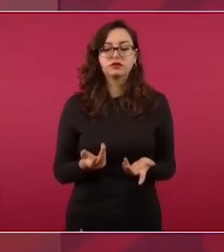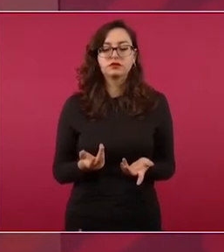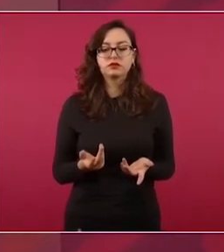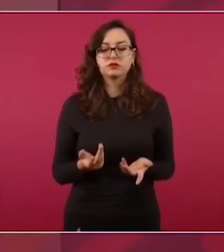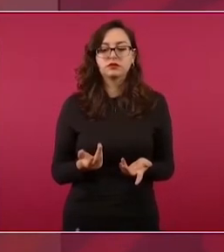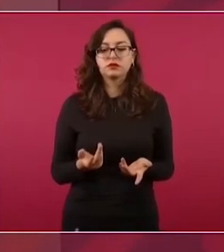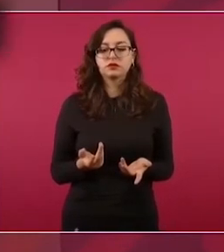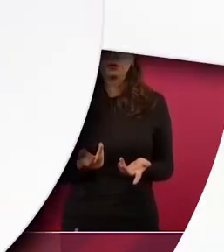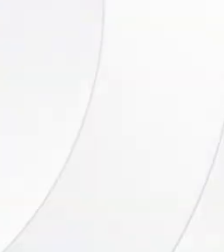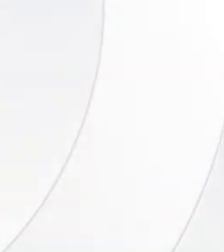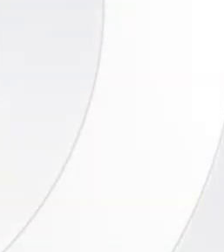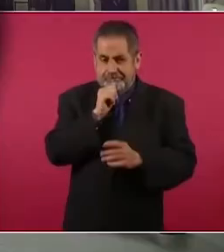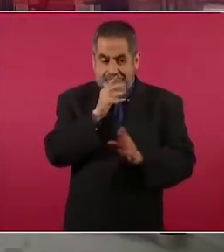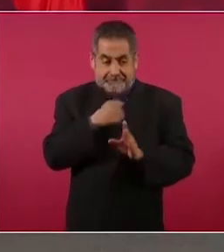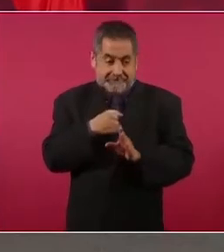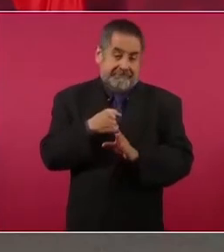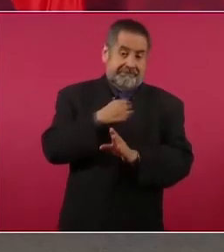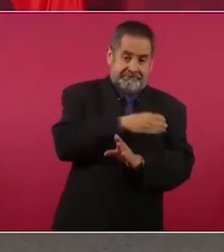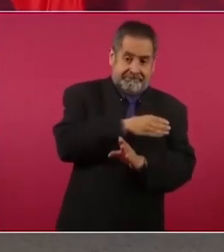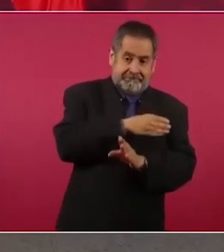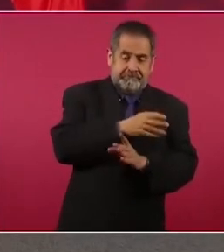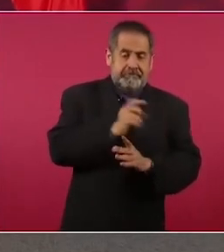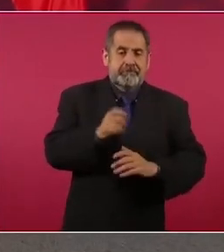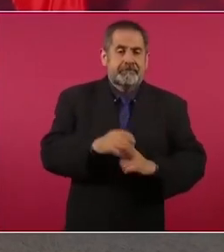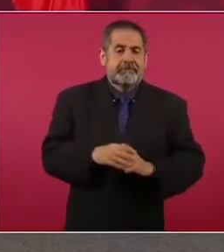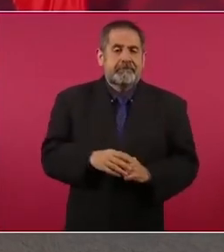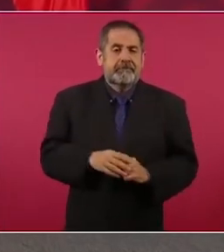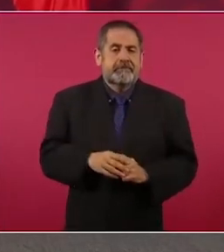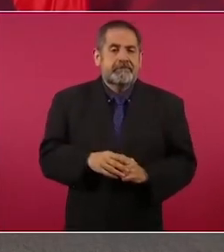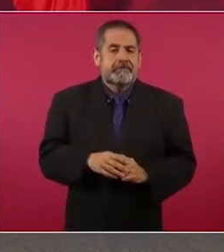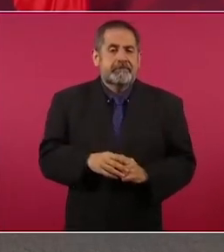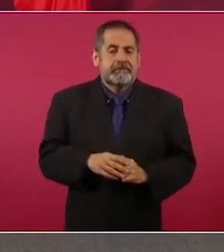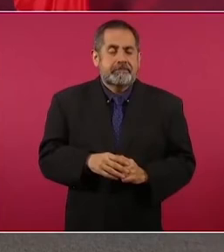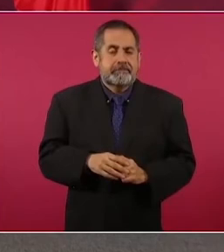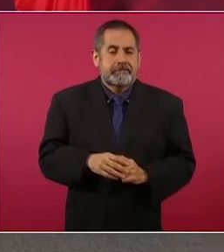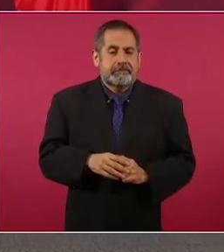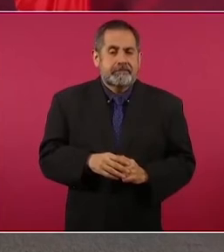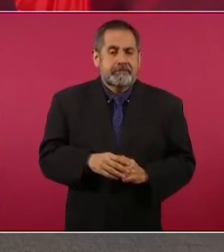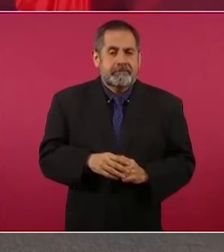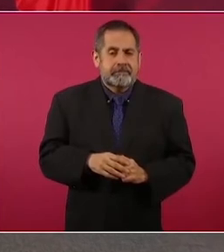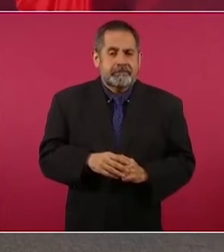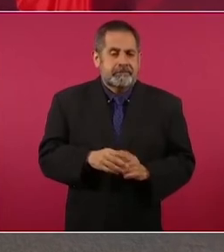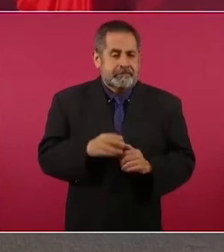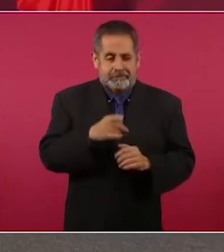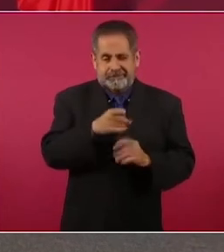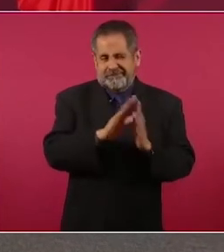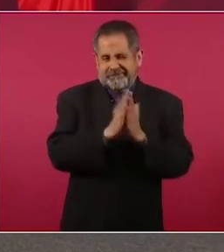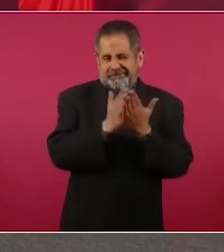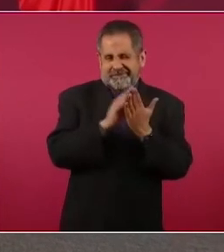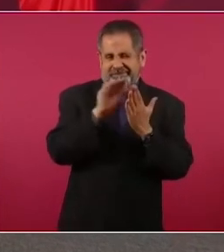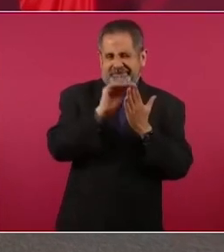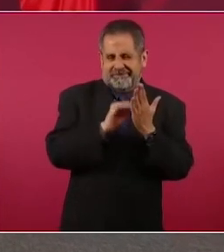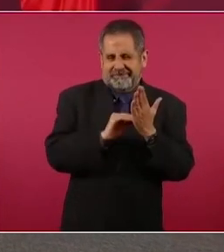de un libro que sacan.